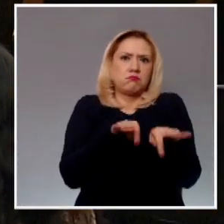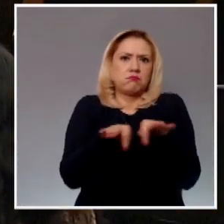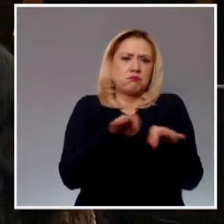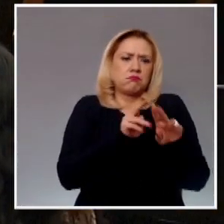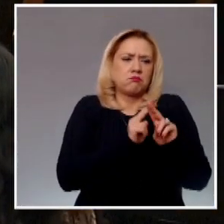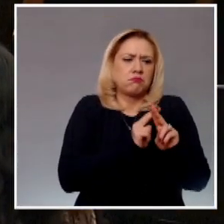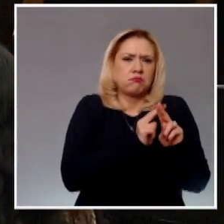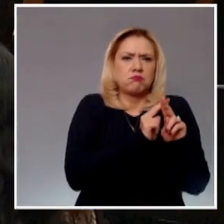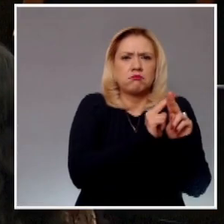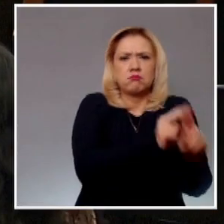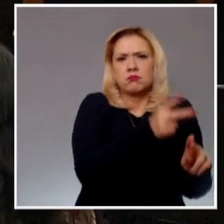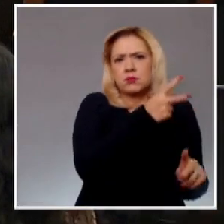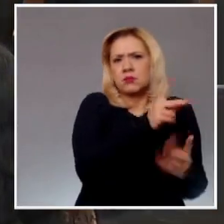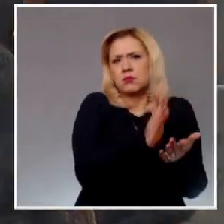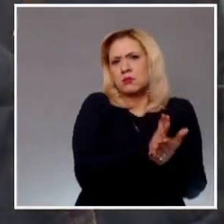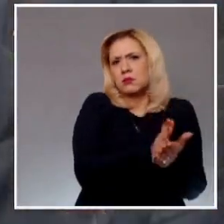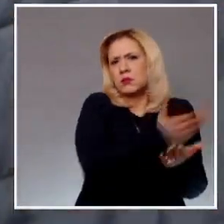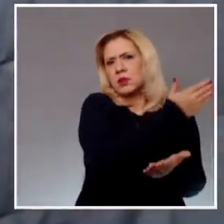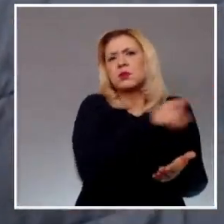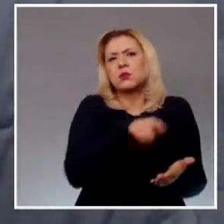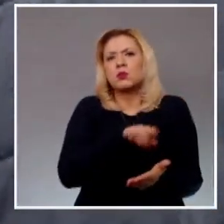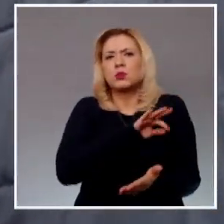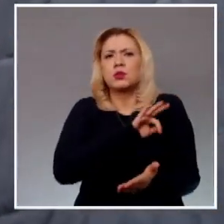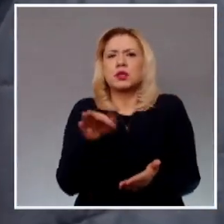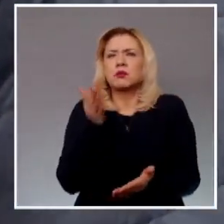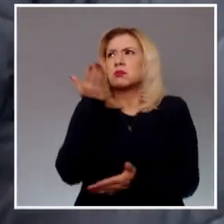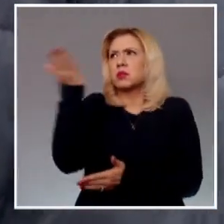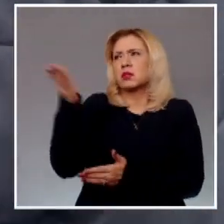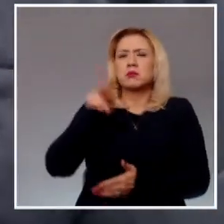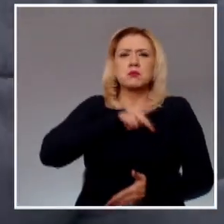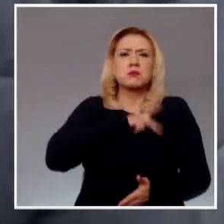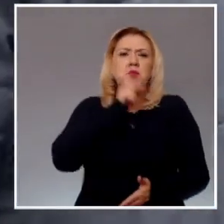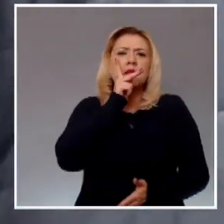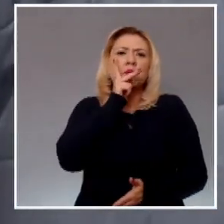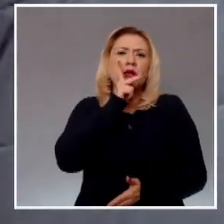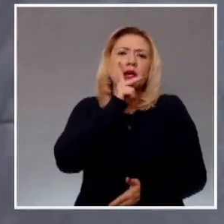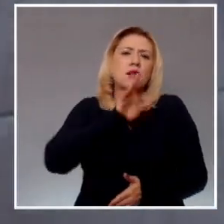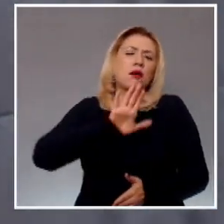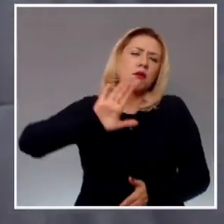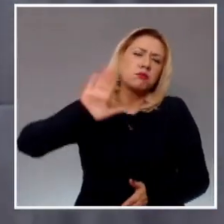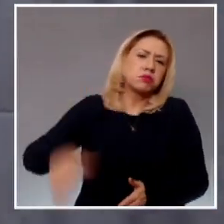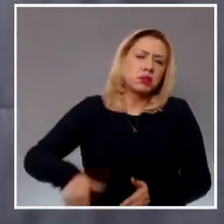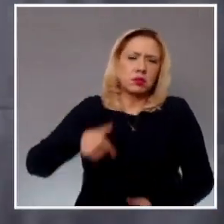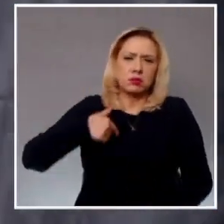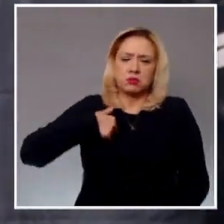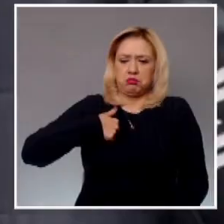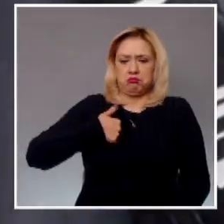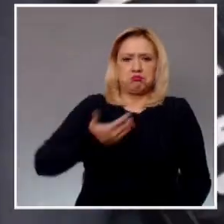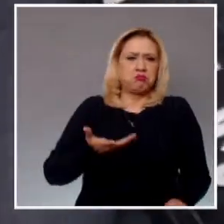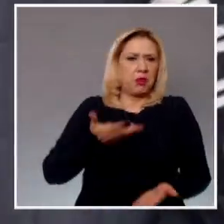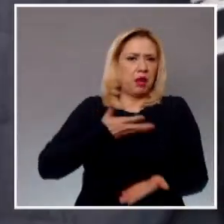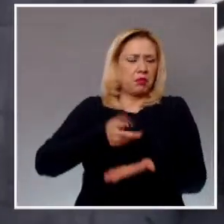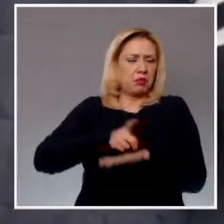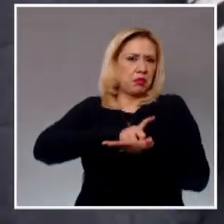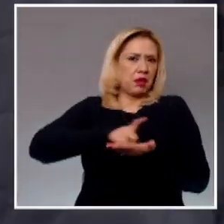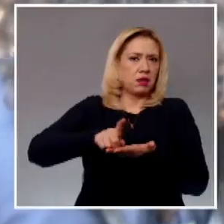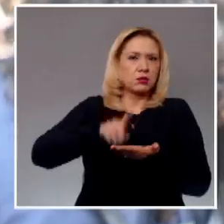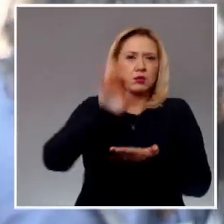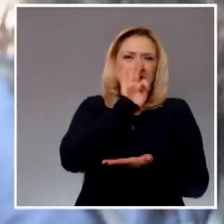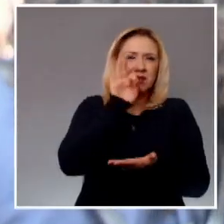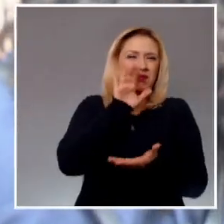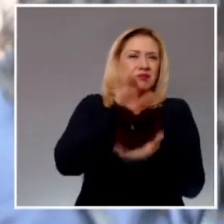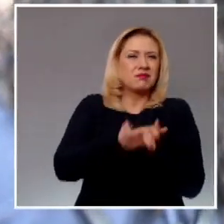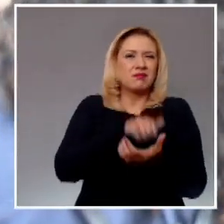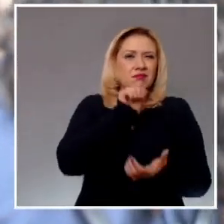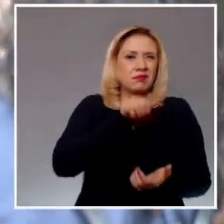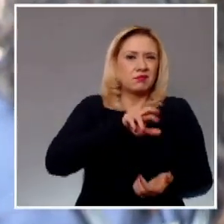pensión, en este caso por ascendencia. Partiendo de un criterio fijado por la segunda sala, recordó que dichas pensiones tienen orígenes